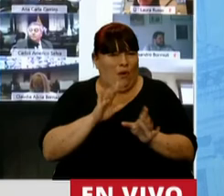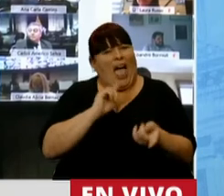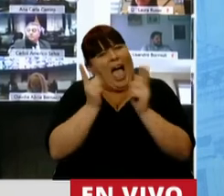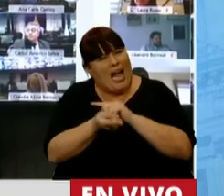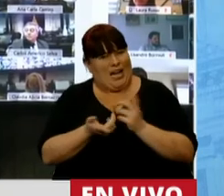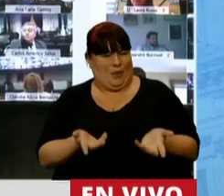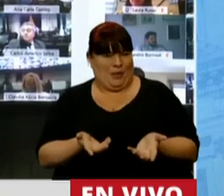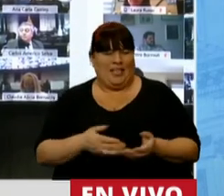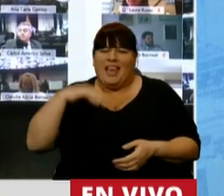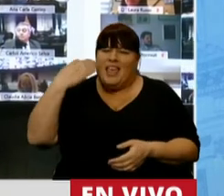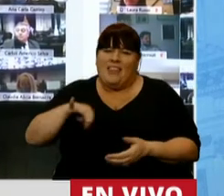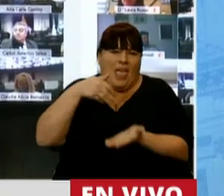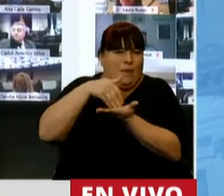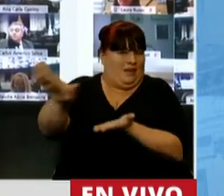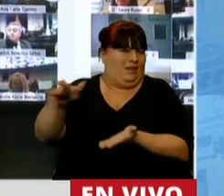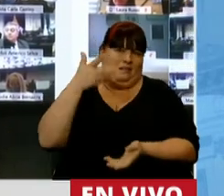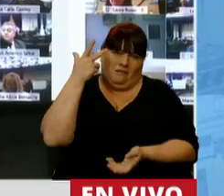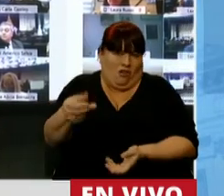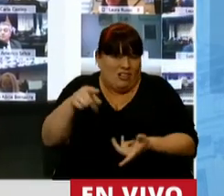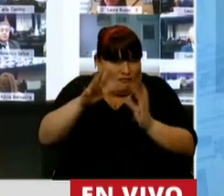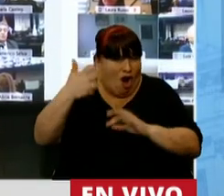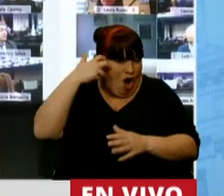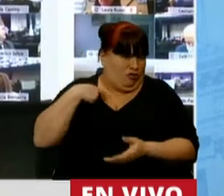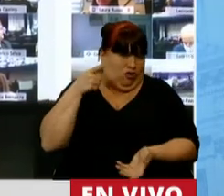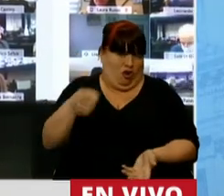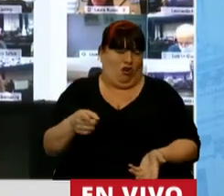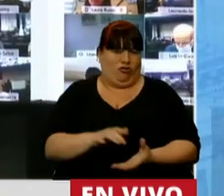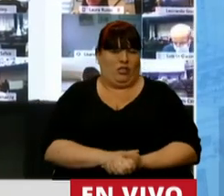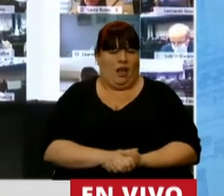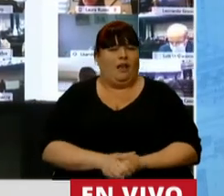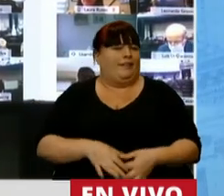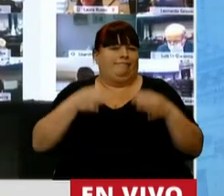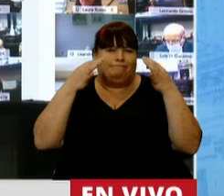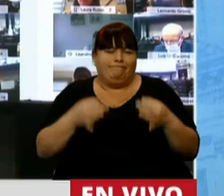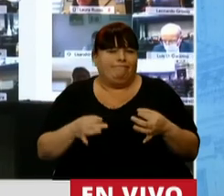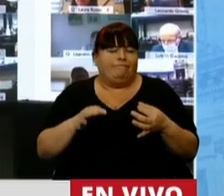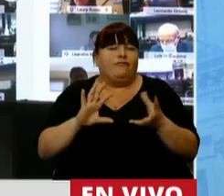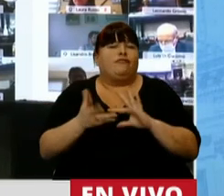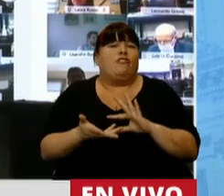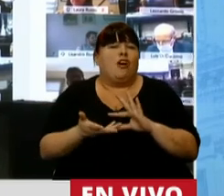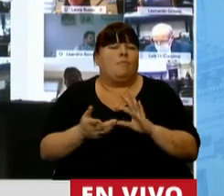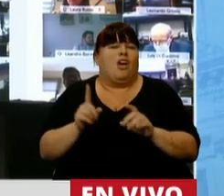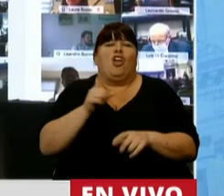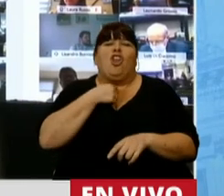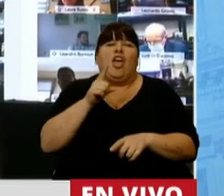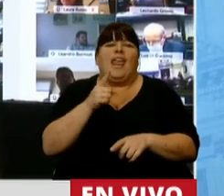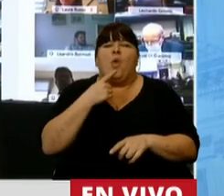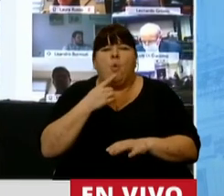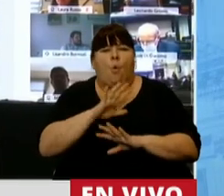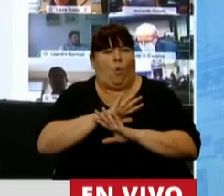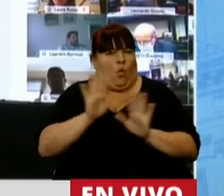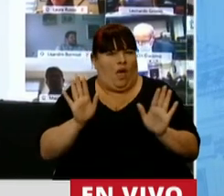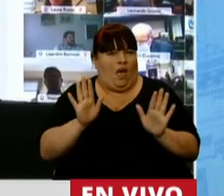contrario, debemos repudiarla en este Congreso con una contundencia tal que no quede lugar a duda